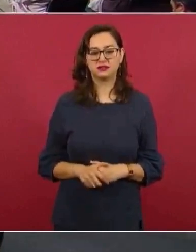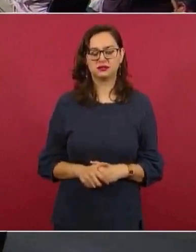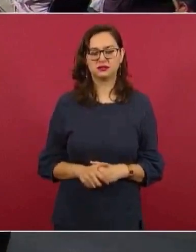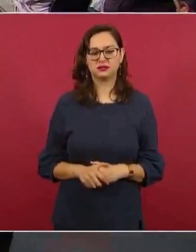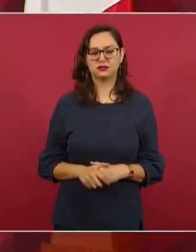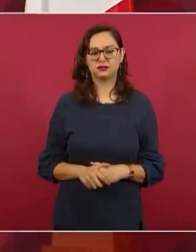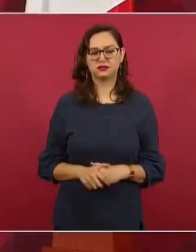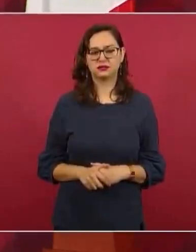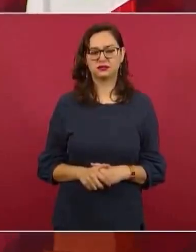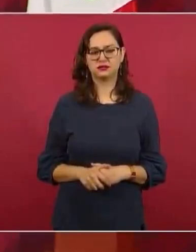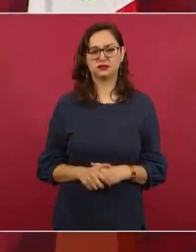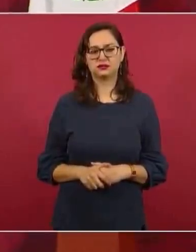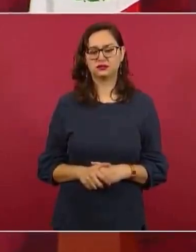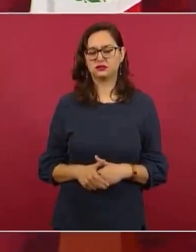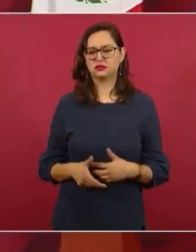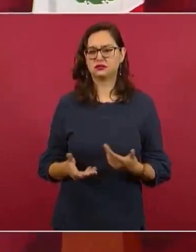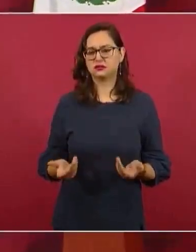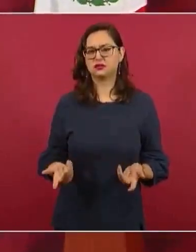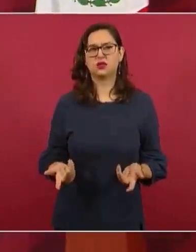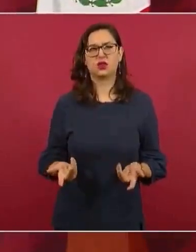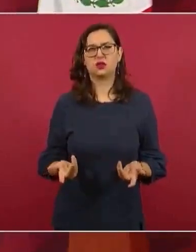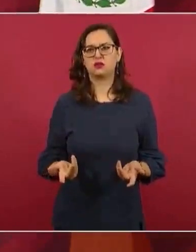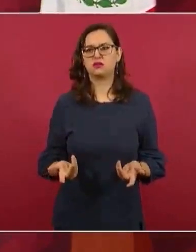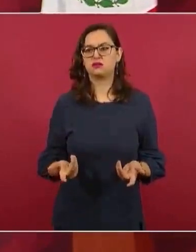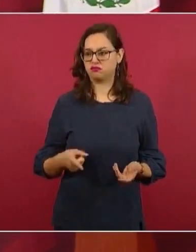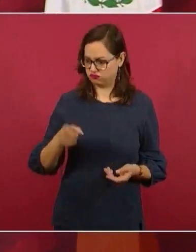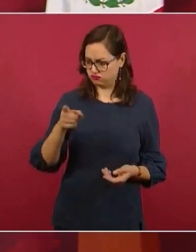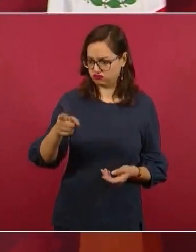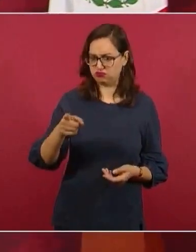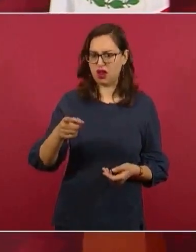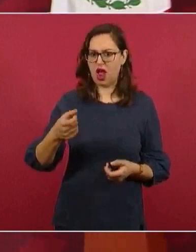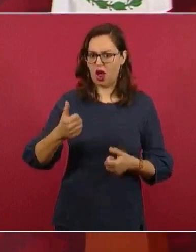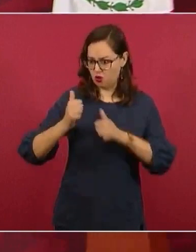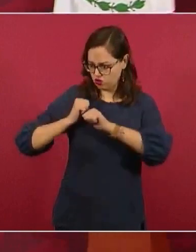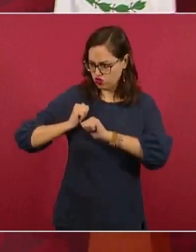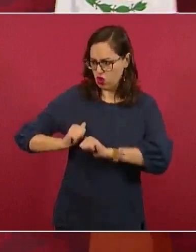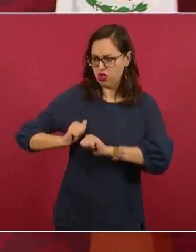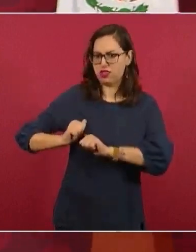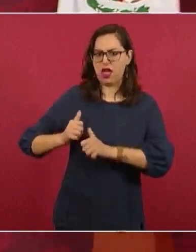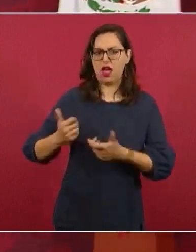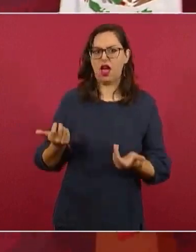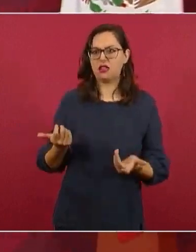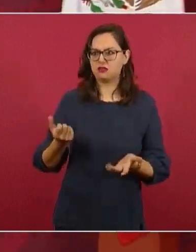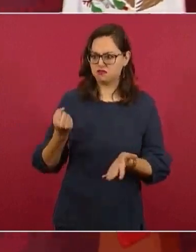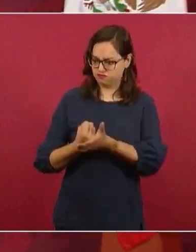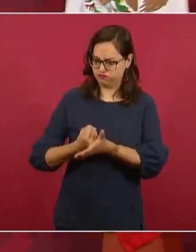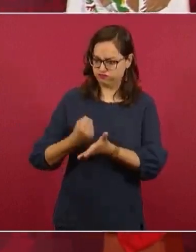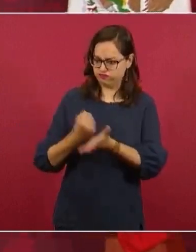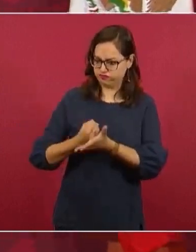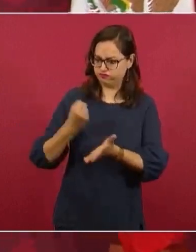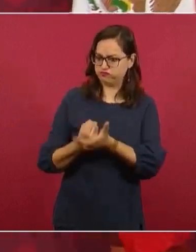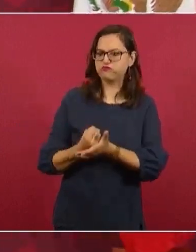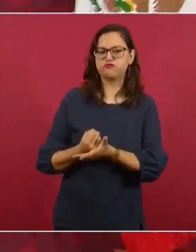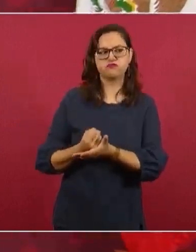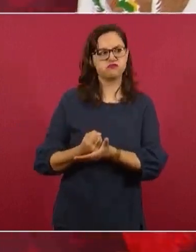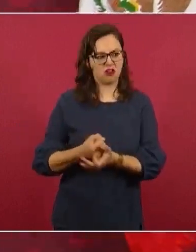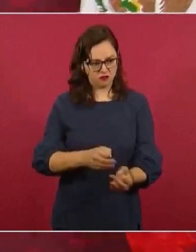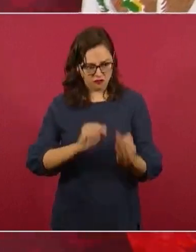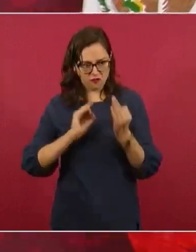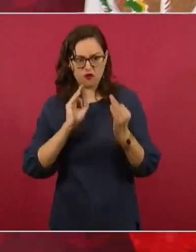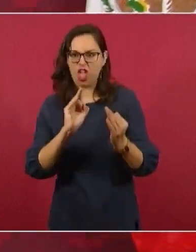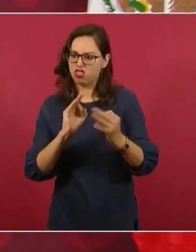haga valer la autoridad,